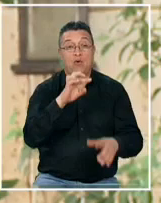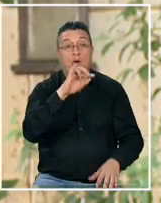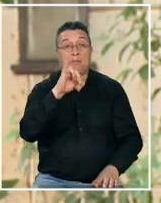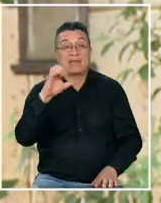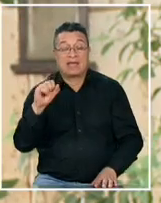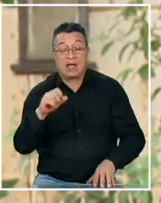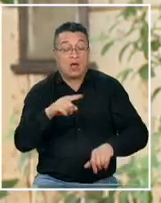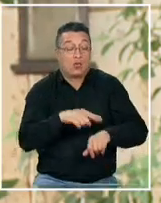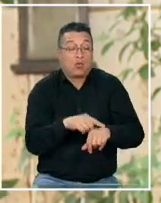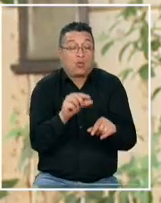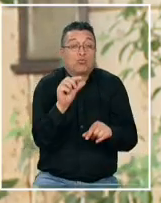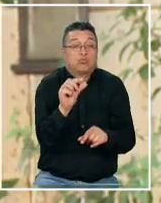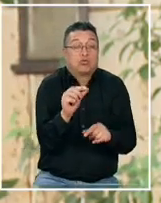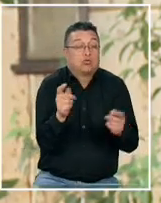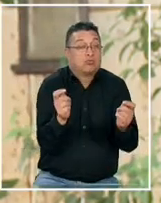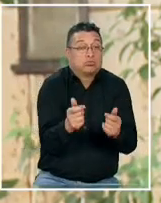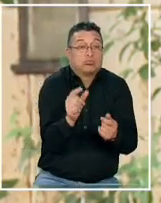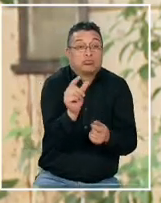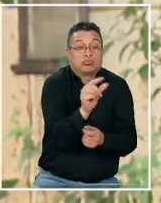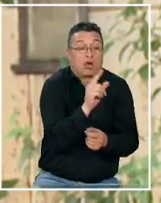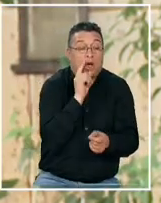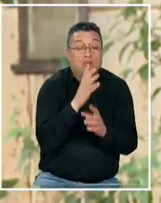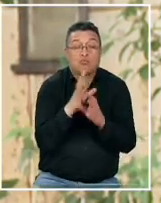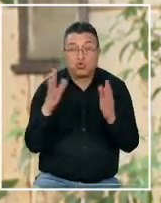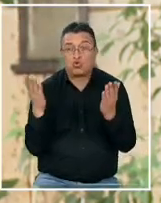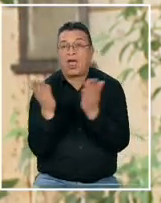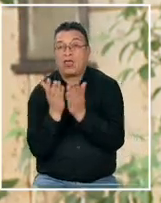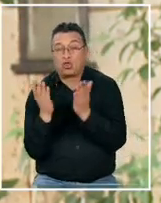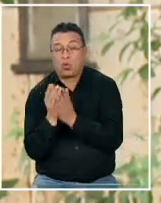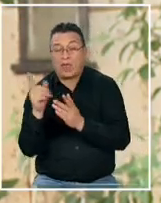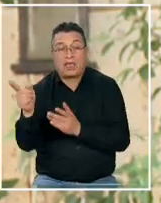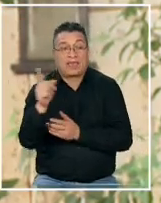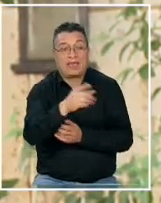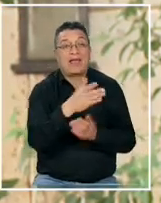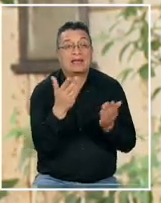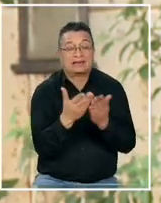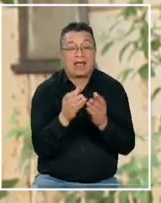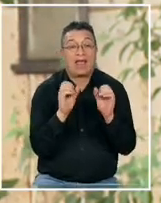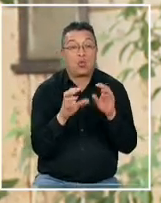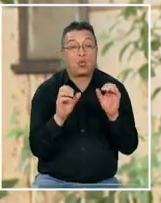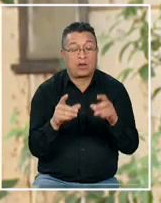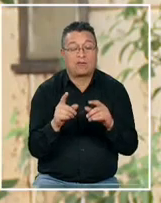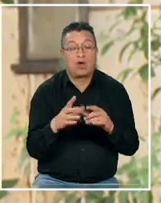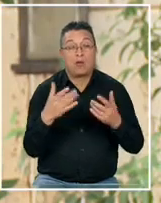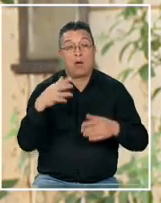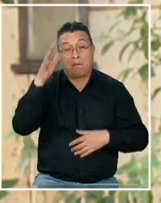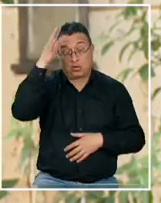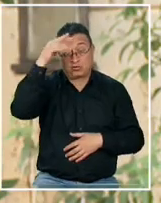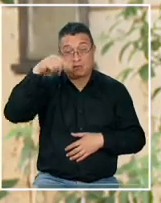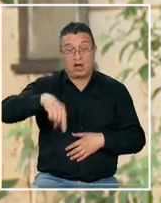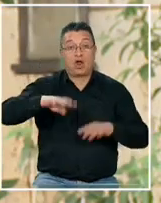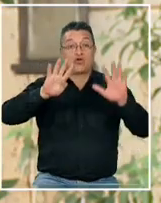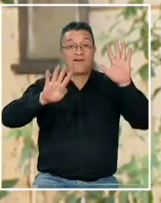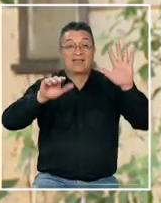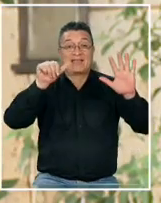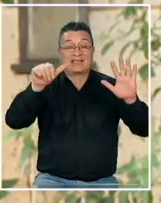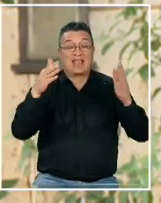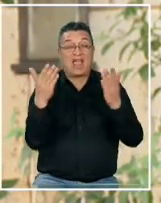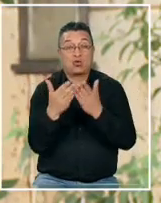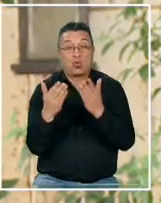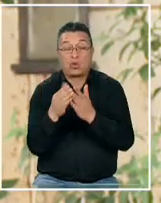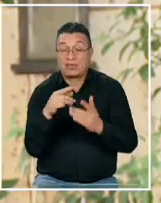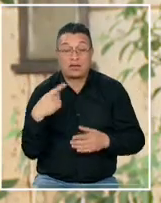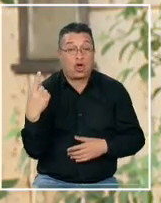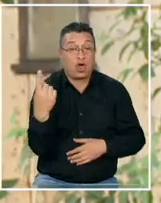tienen hora escasa tienen que ver una alta cantidad de estudiantes con necesidad educativa por lo menos acá en un colegio en Puente Alta hay 96 estudiantes dentro del